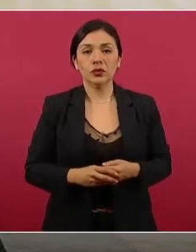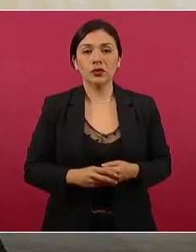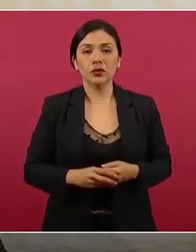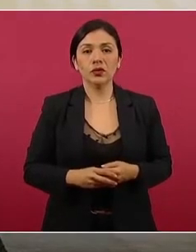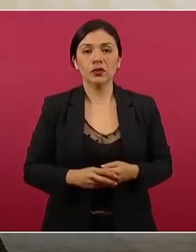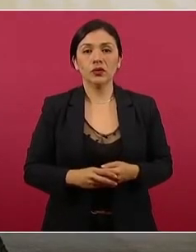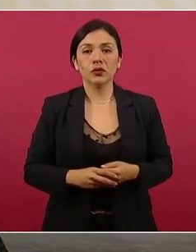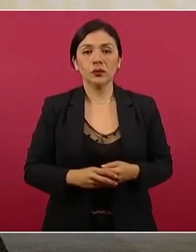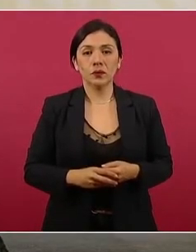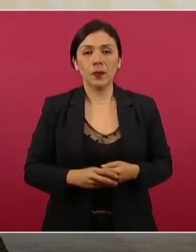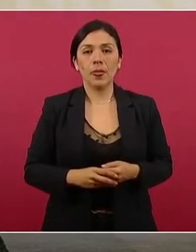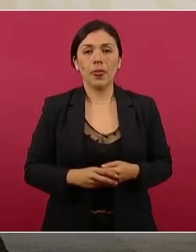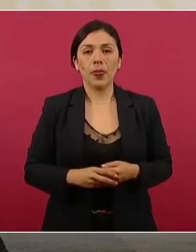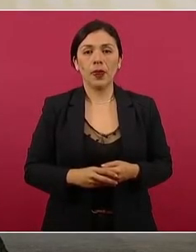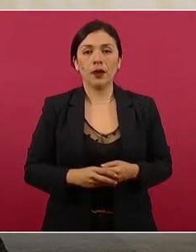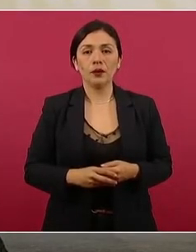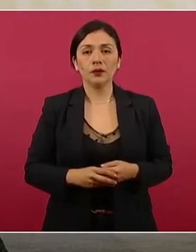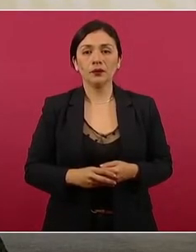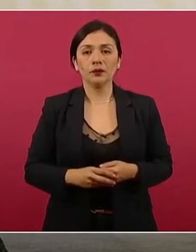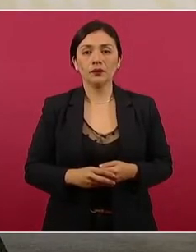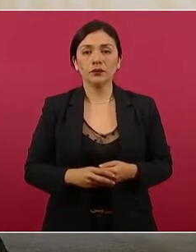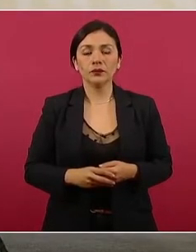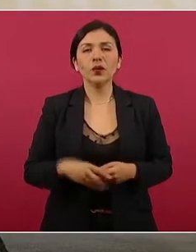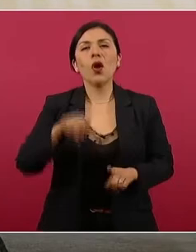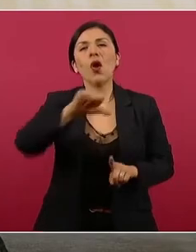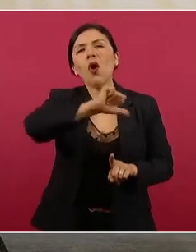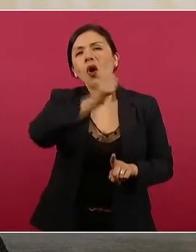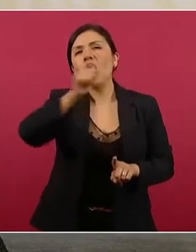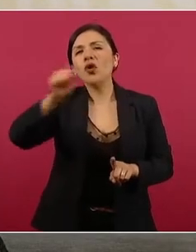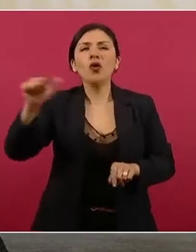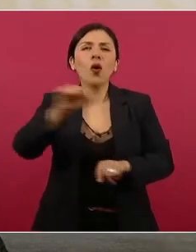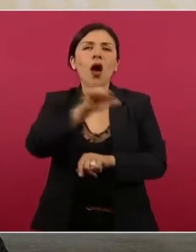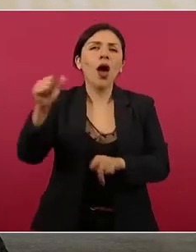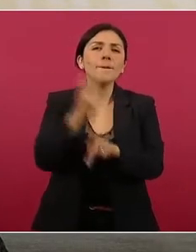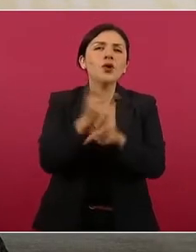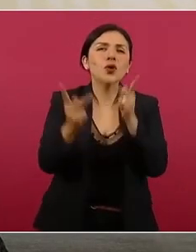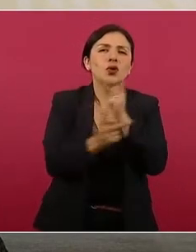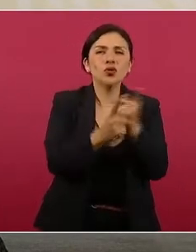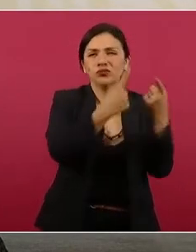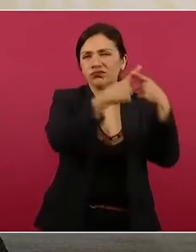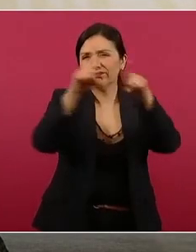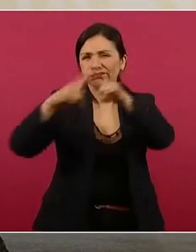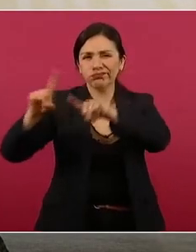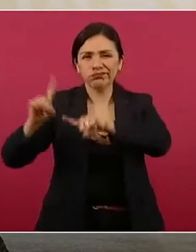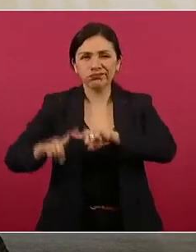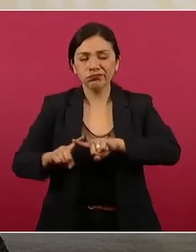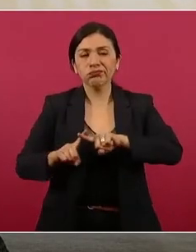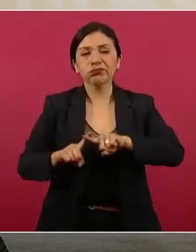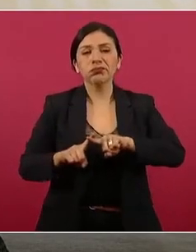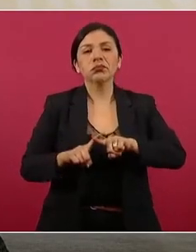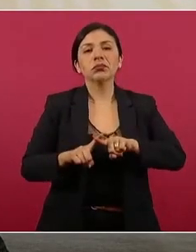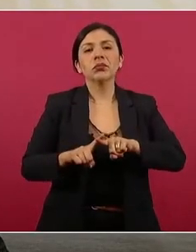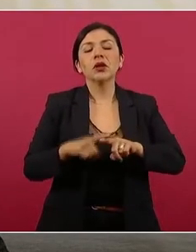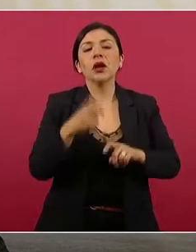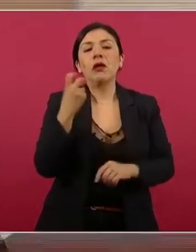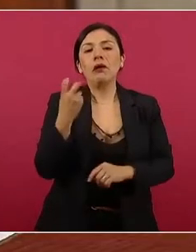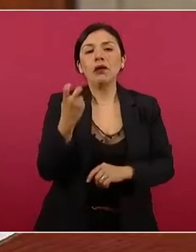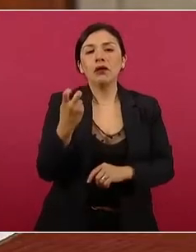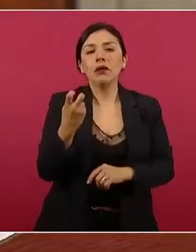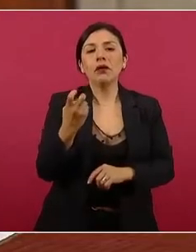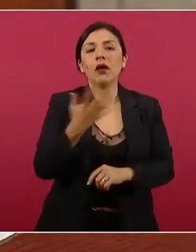En el resto de otros artículos,